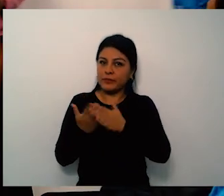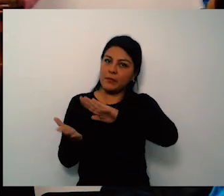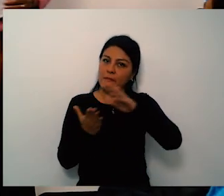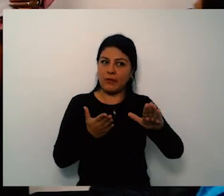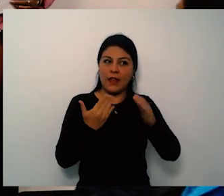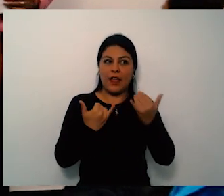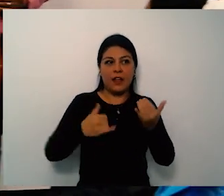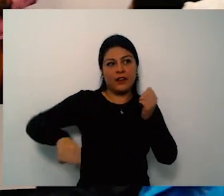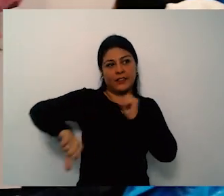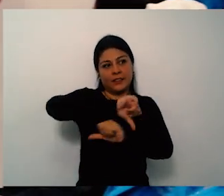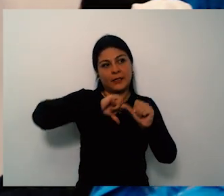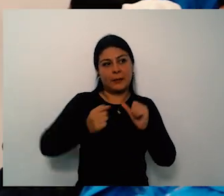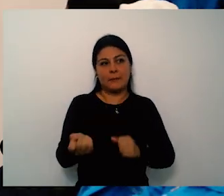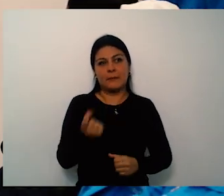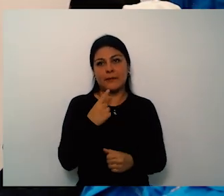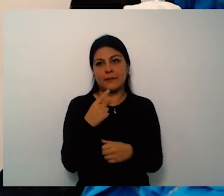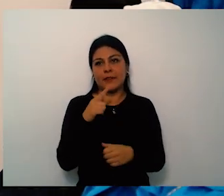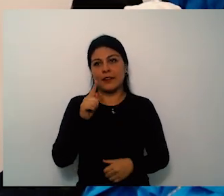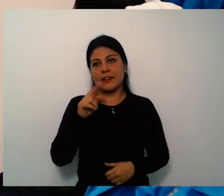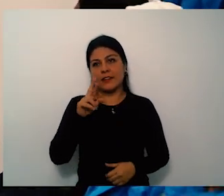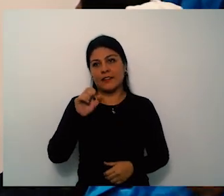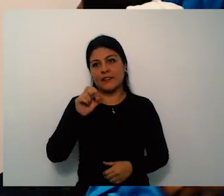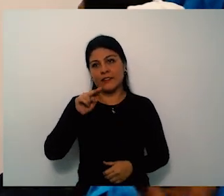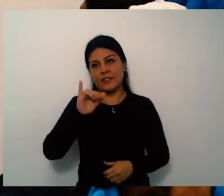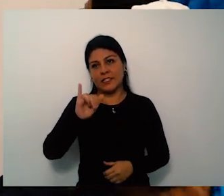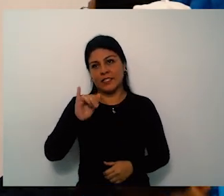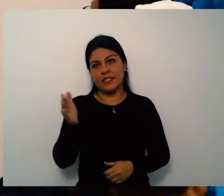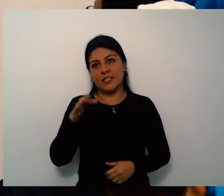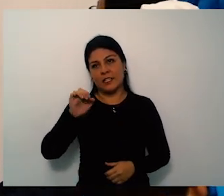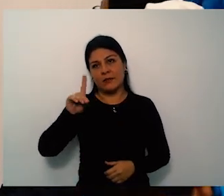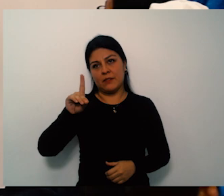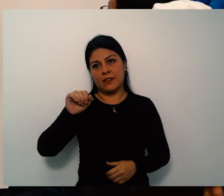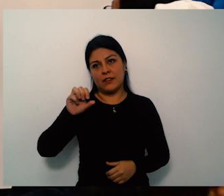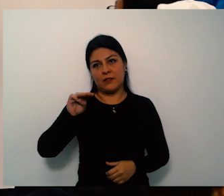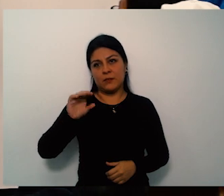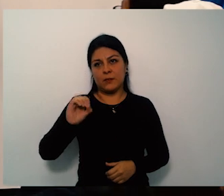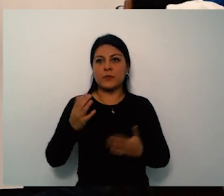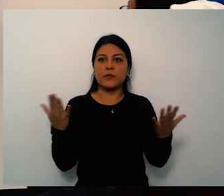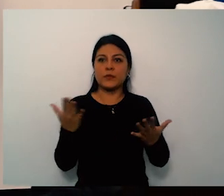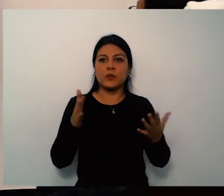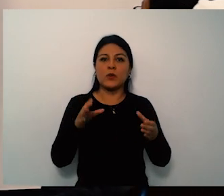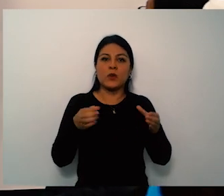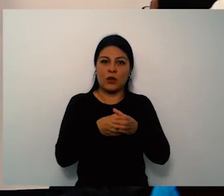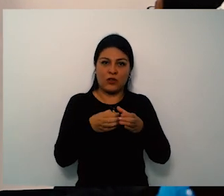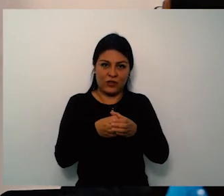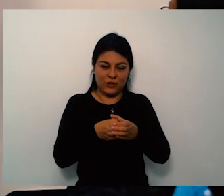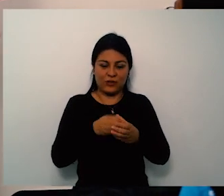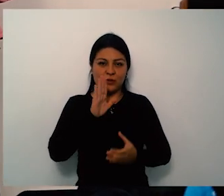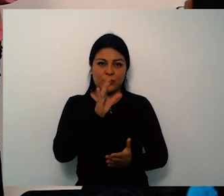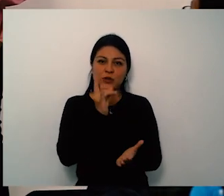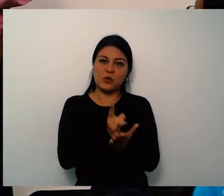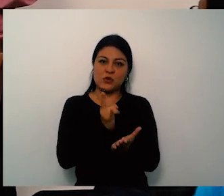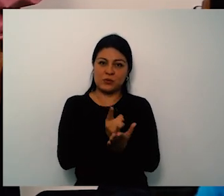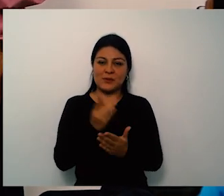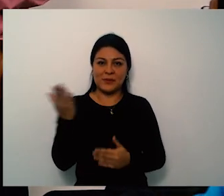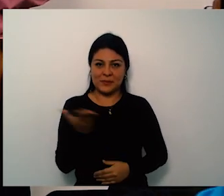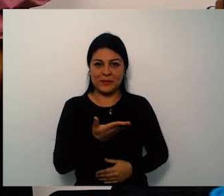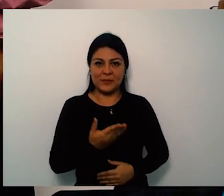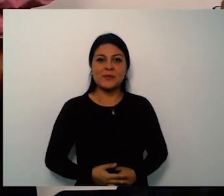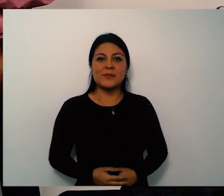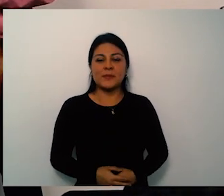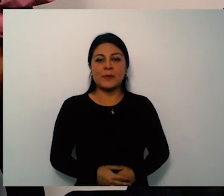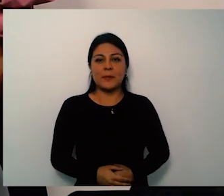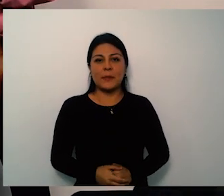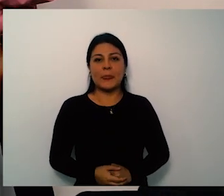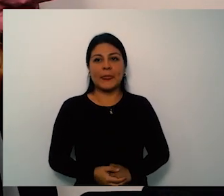Buenas tardes para todos y todas bueno, creemos que es necesario aumentar el